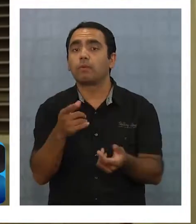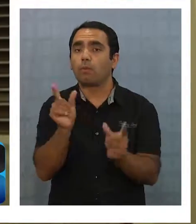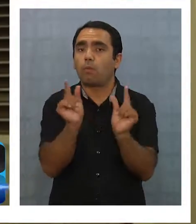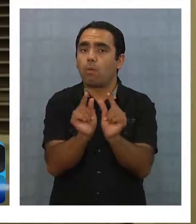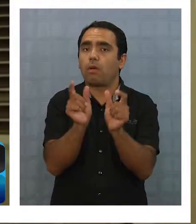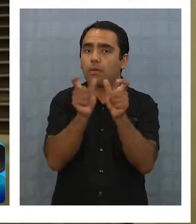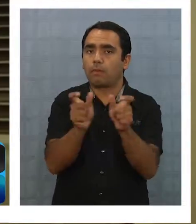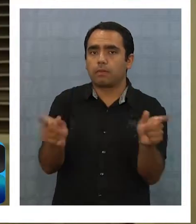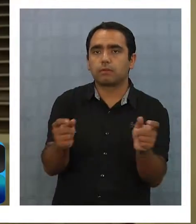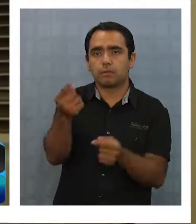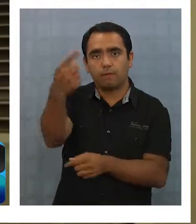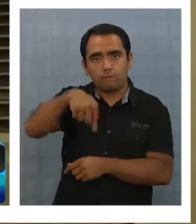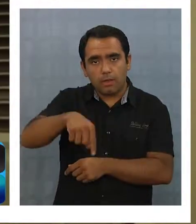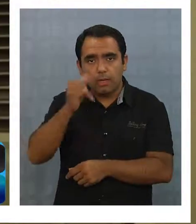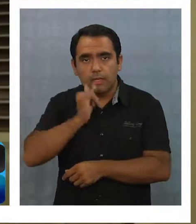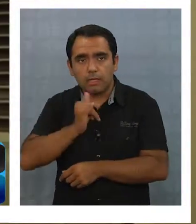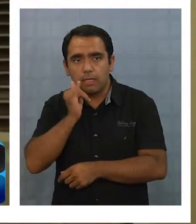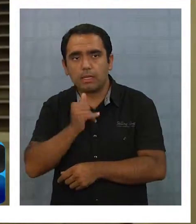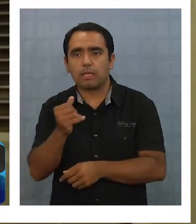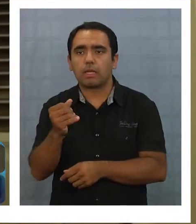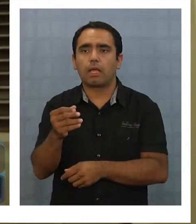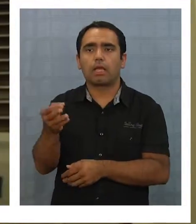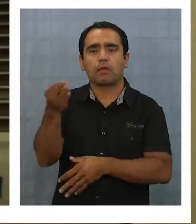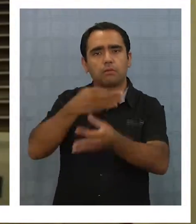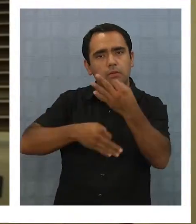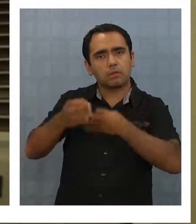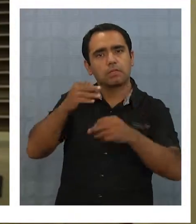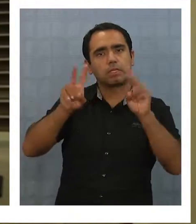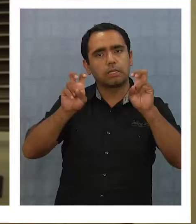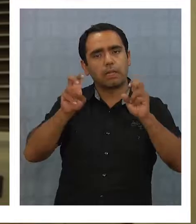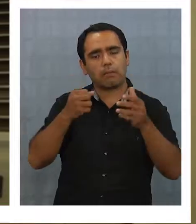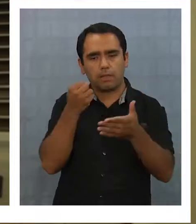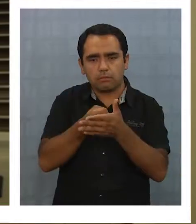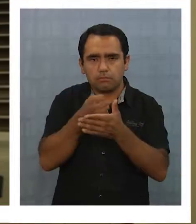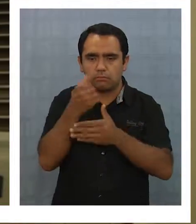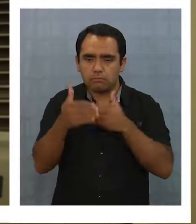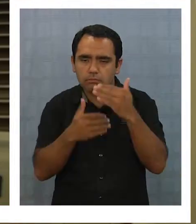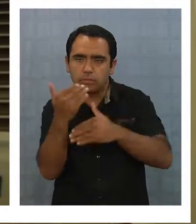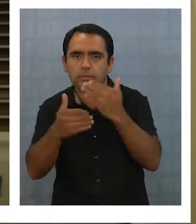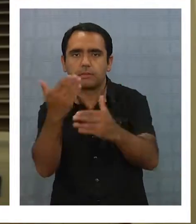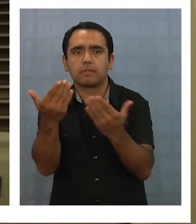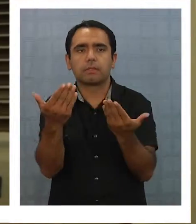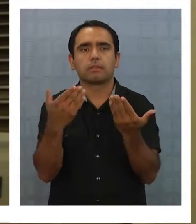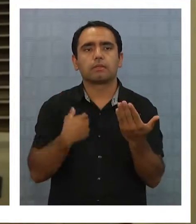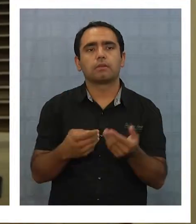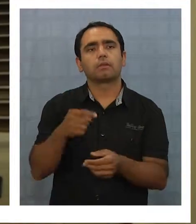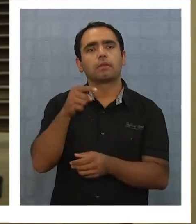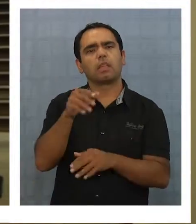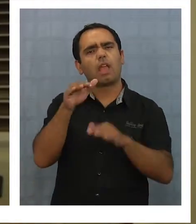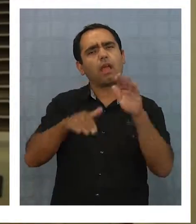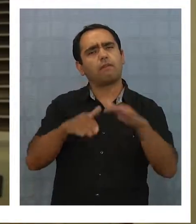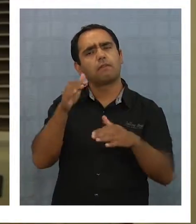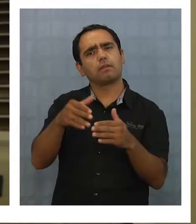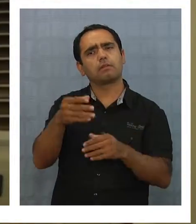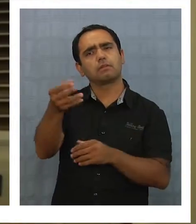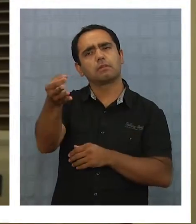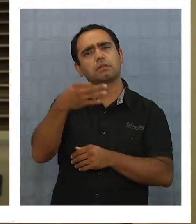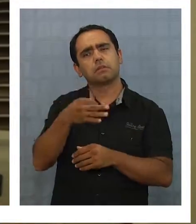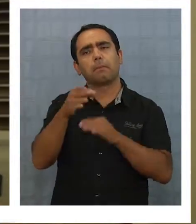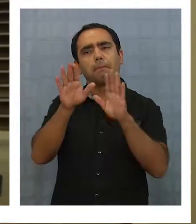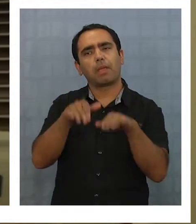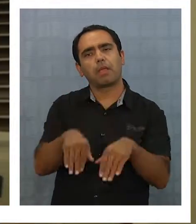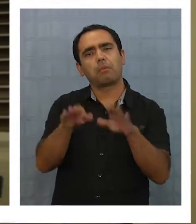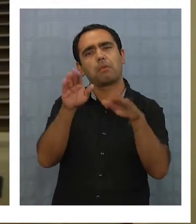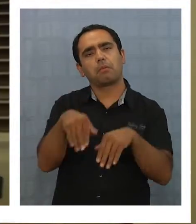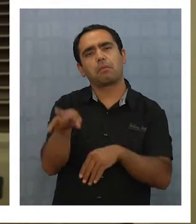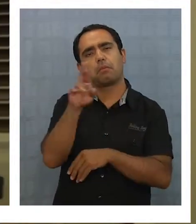muy poca gente viene a Iquique a hablarnos sobre emprendimiento, lastimosamente. Y lo que se ofrece muchas veces es más de